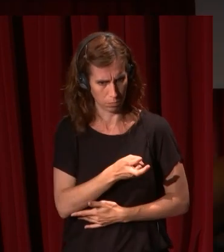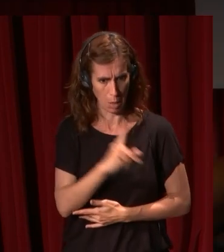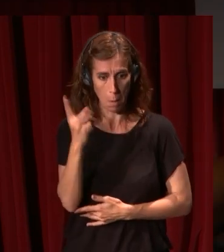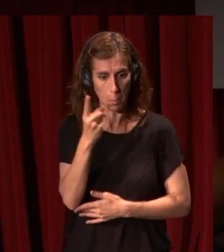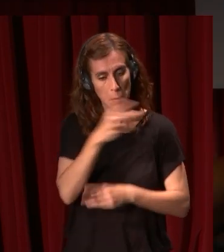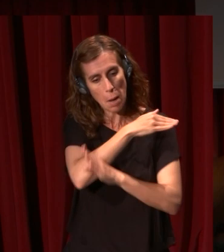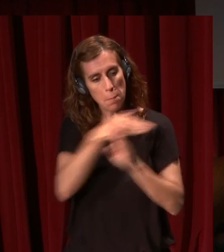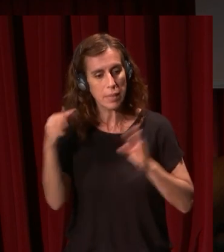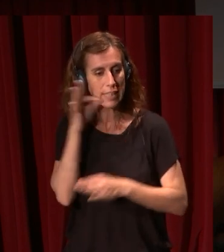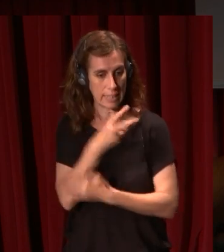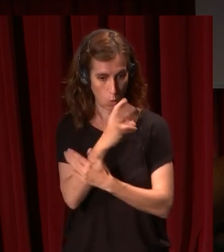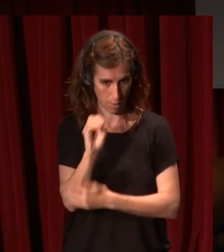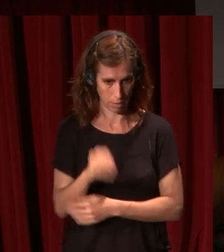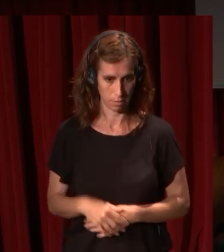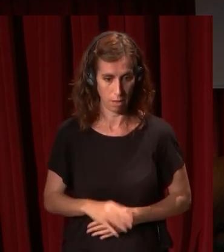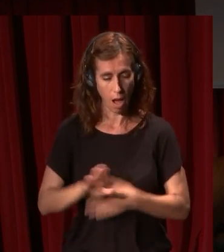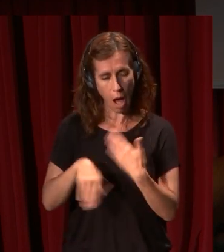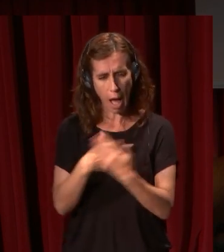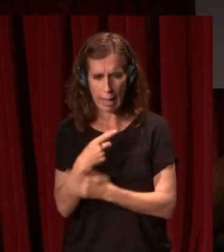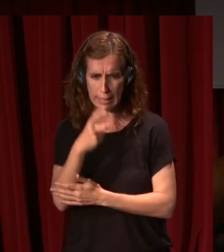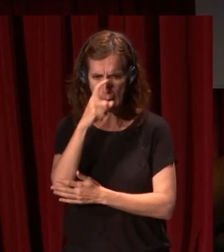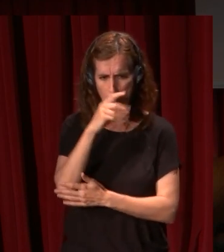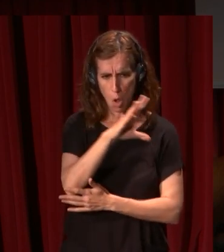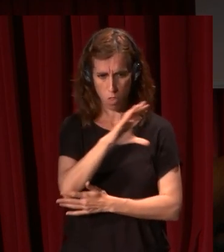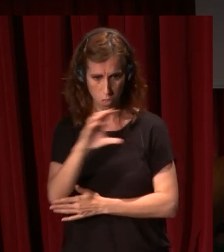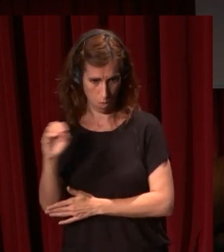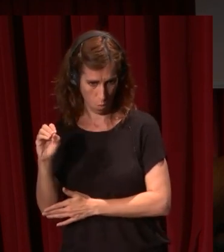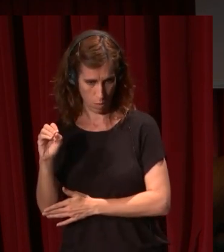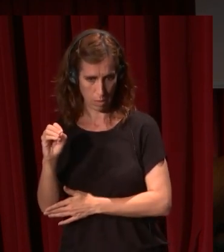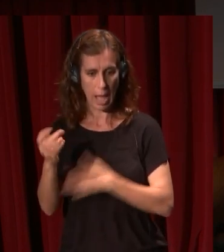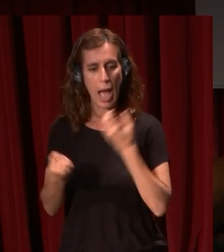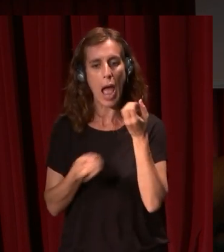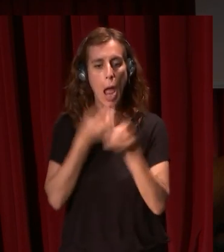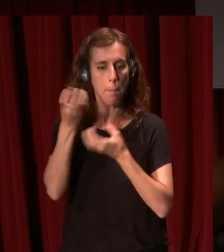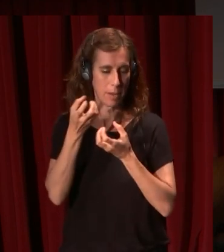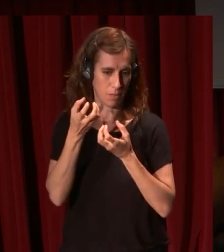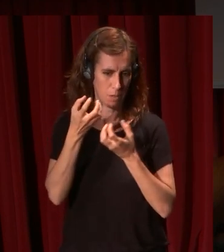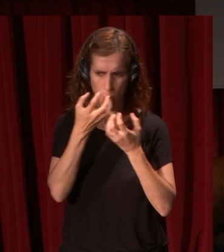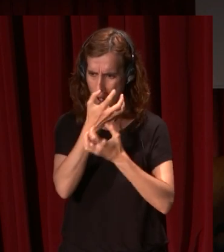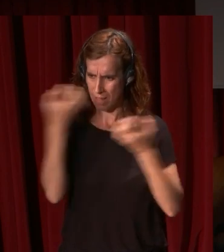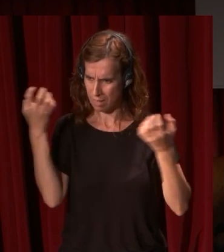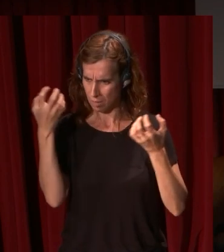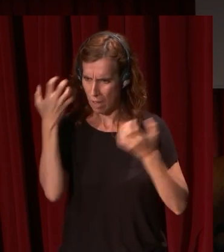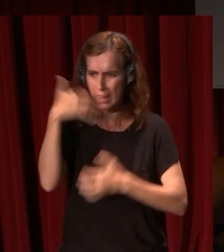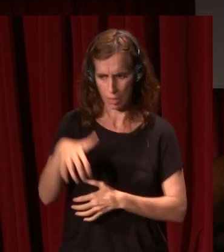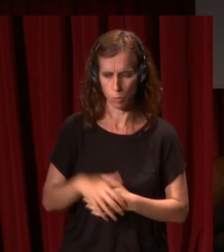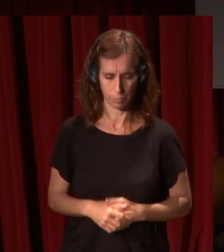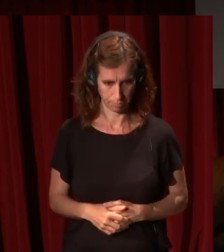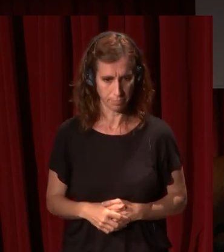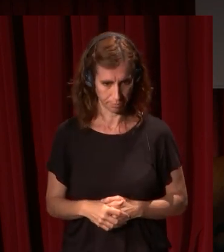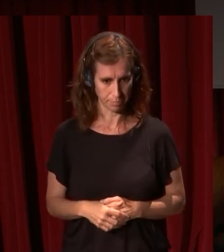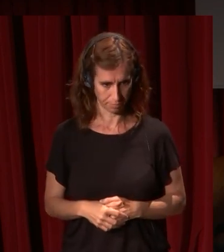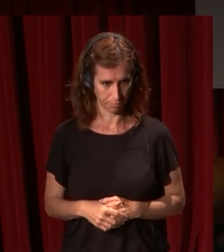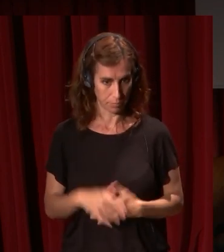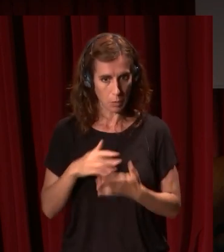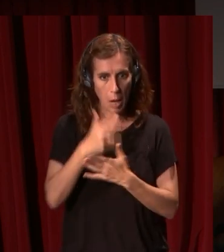mitad del siglo XX quizá hasta los años 50 hasta la pintura del expresionismo abstracto esta idea de que lo que importa al pintar es cómo se